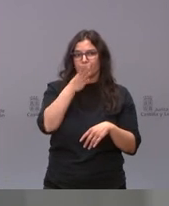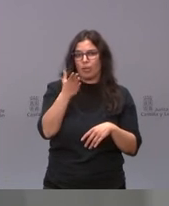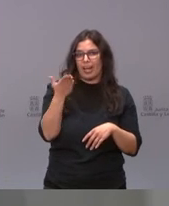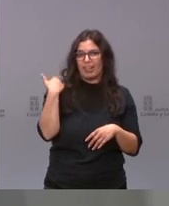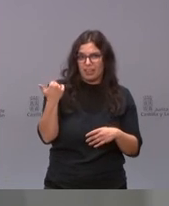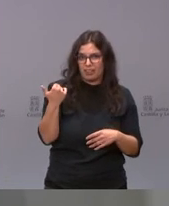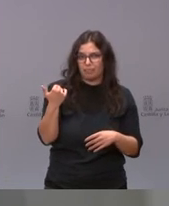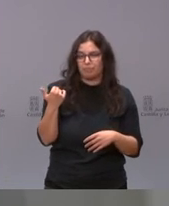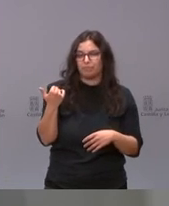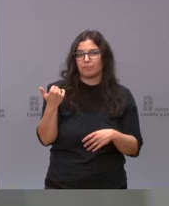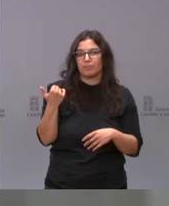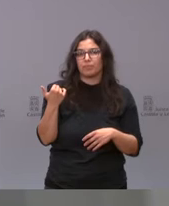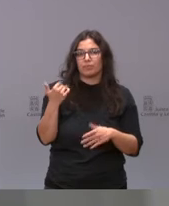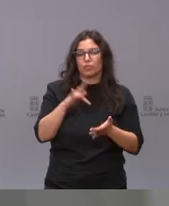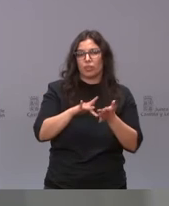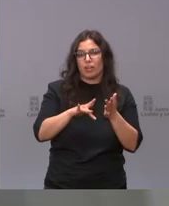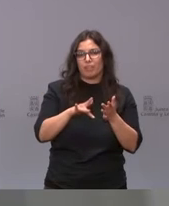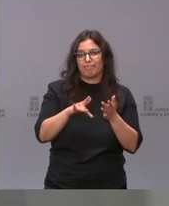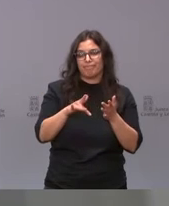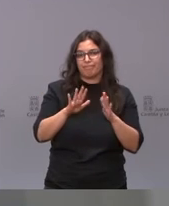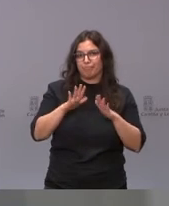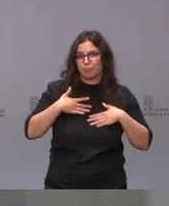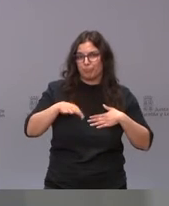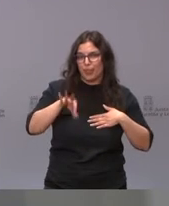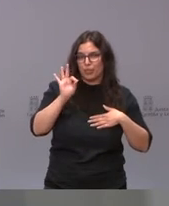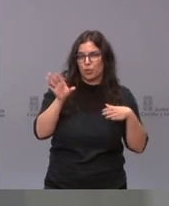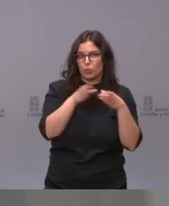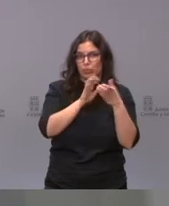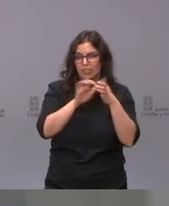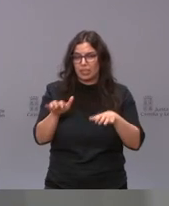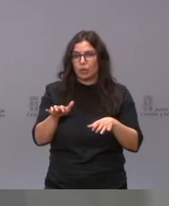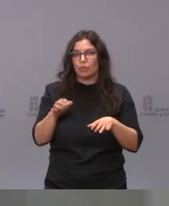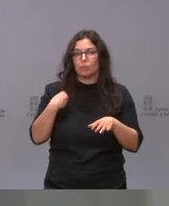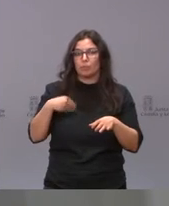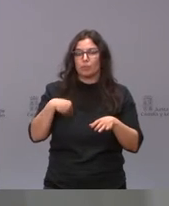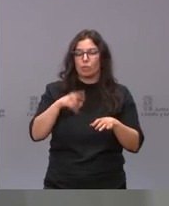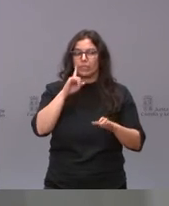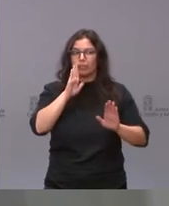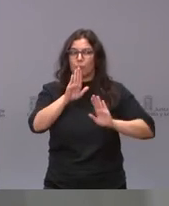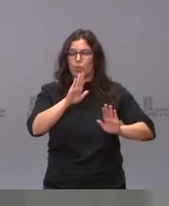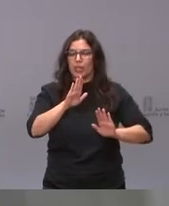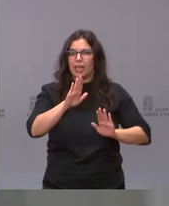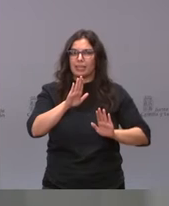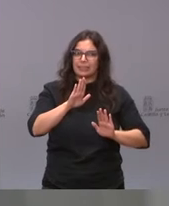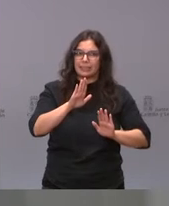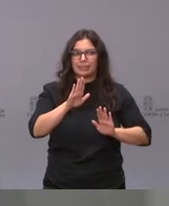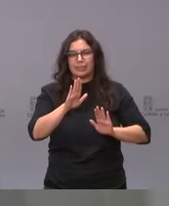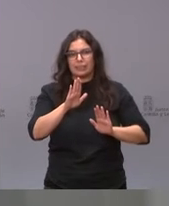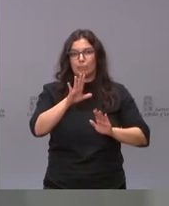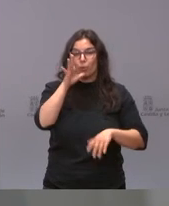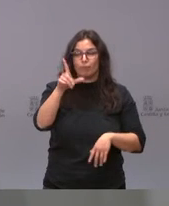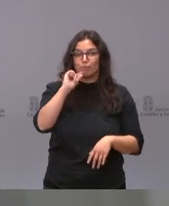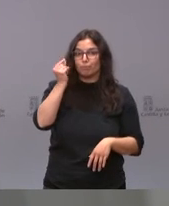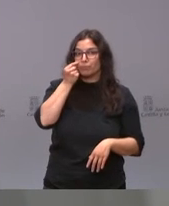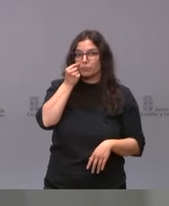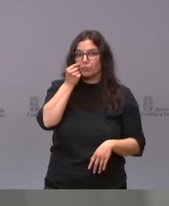por la decisión de la Junta de Castilla y León de mantener la prudencia cuando conocimos,